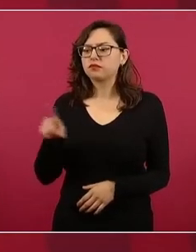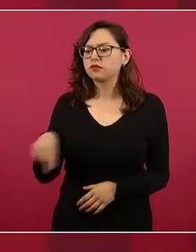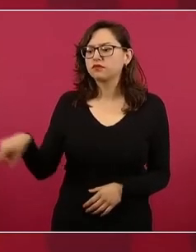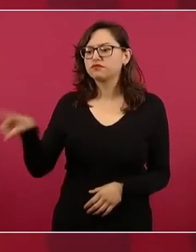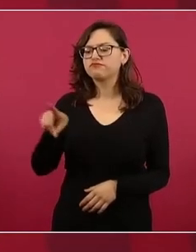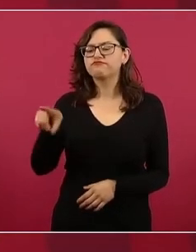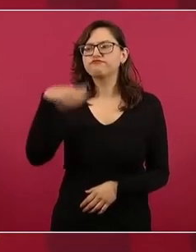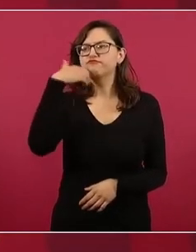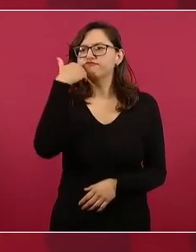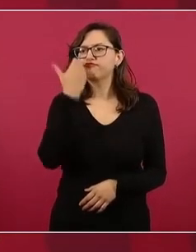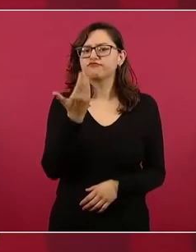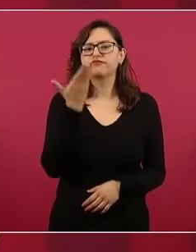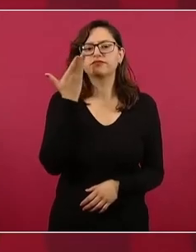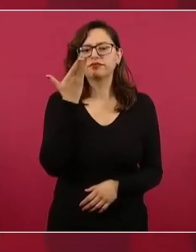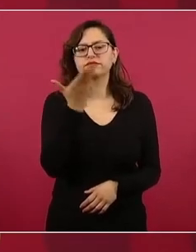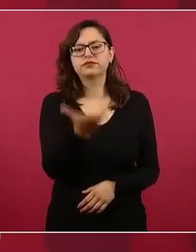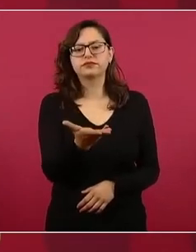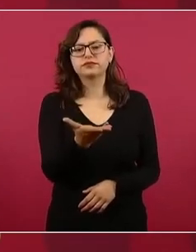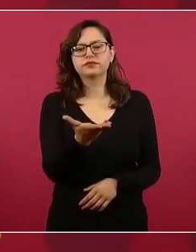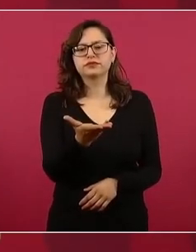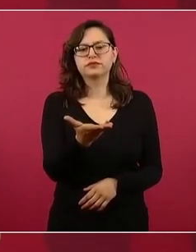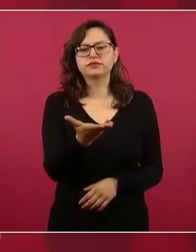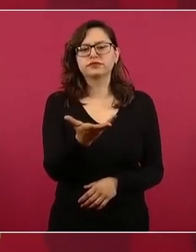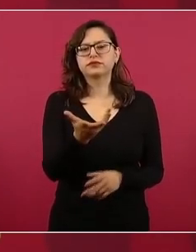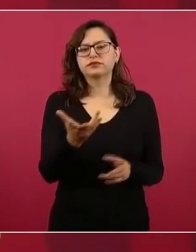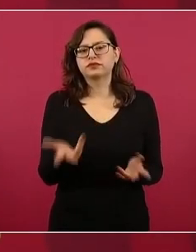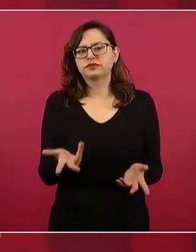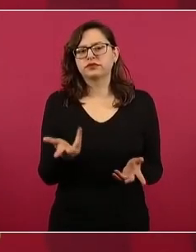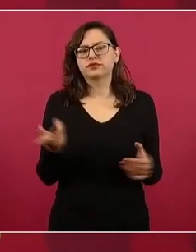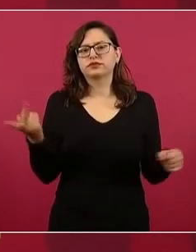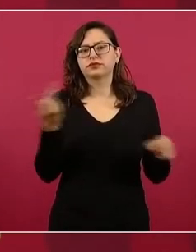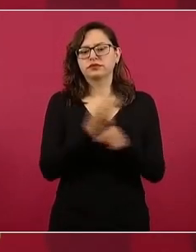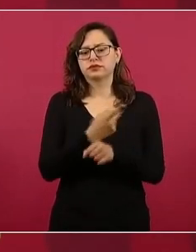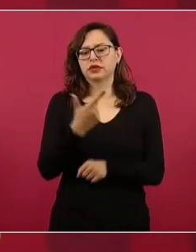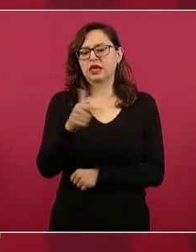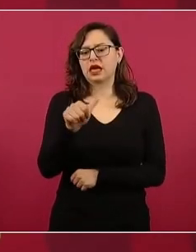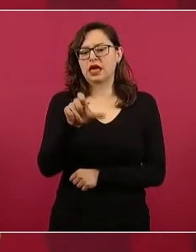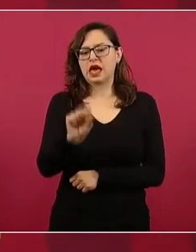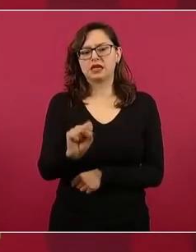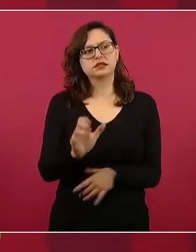analizar lo de las importaciones de gas,